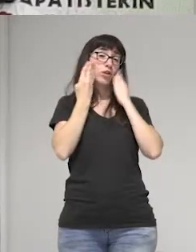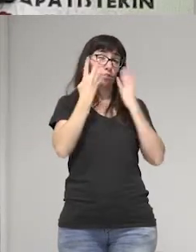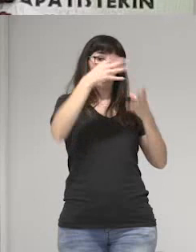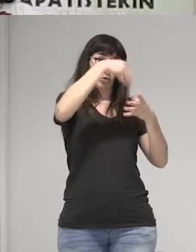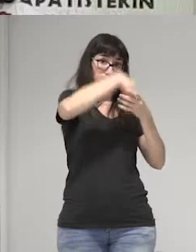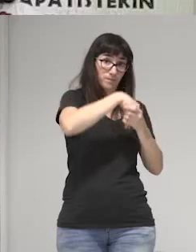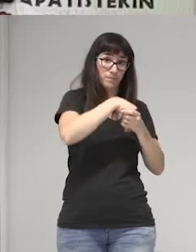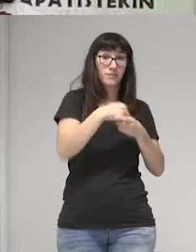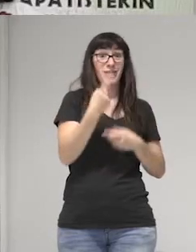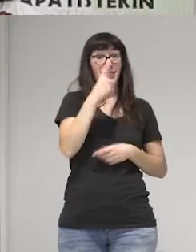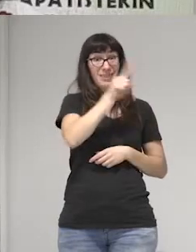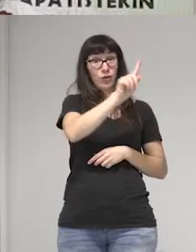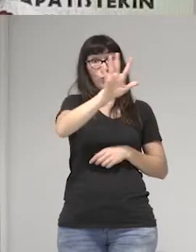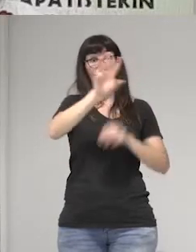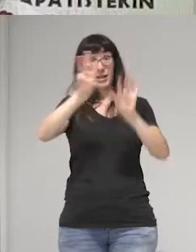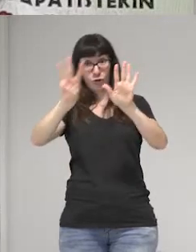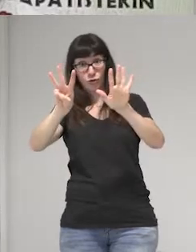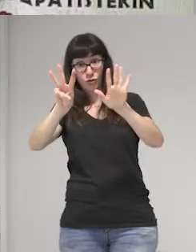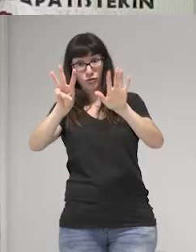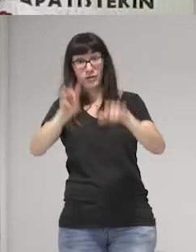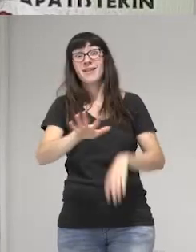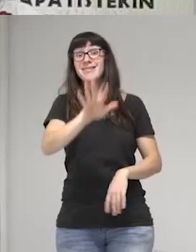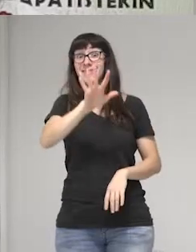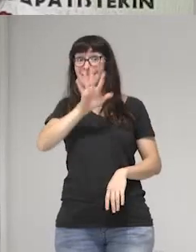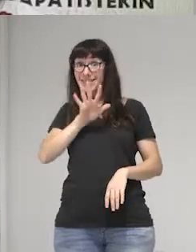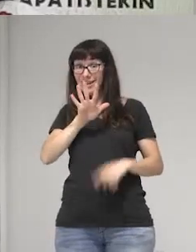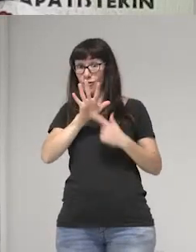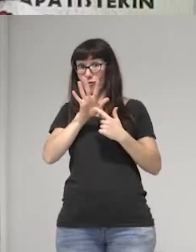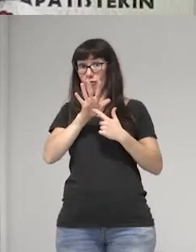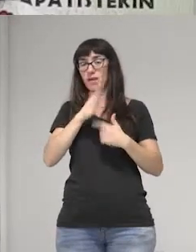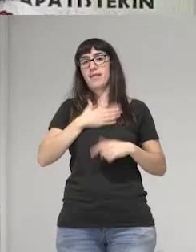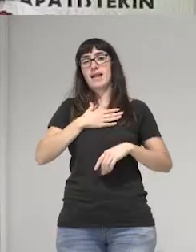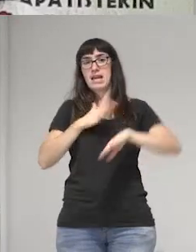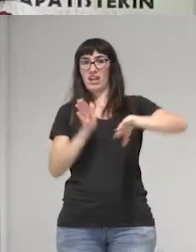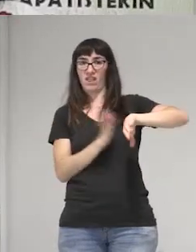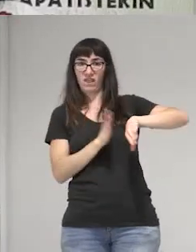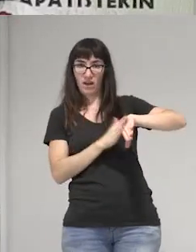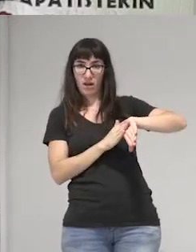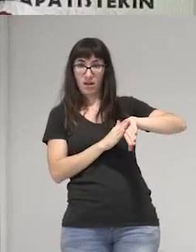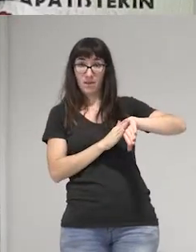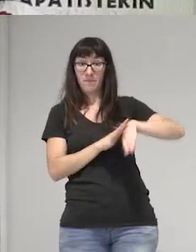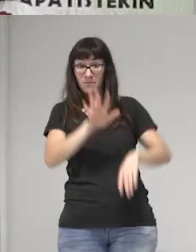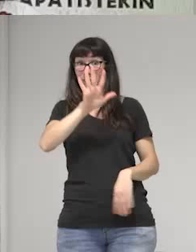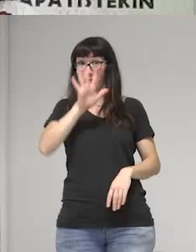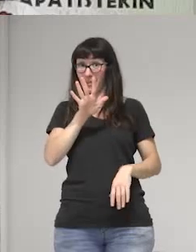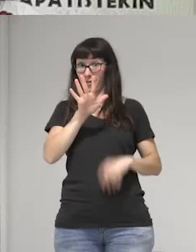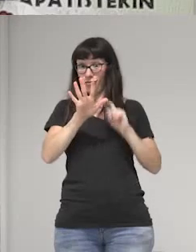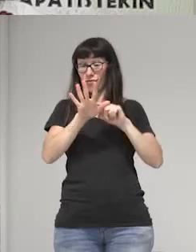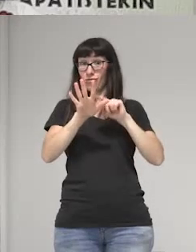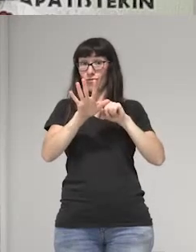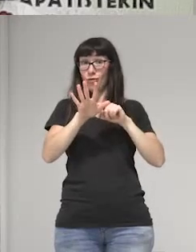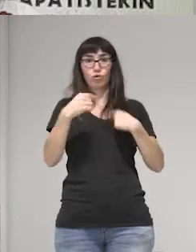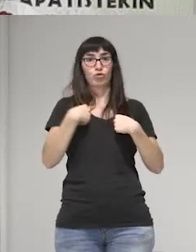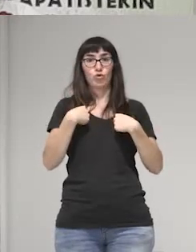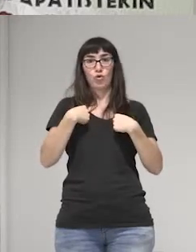158 somos 5 de izquierda y de esos 5 de izquierda yo soy la única mujer.